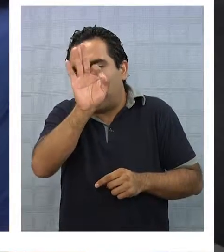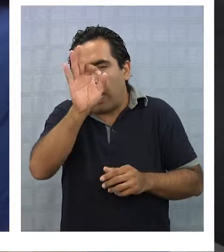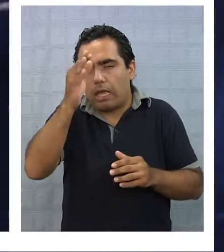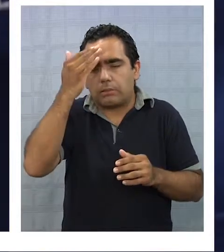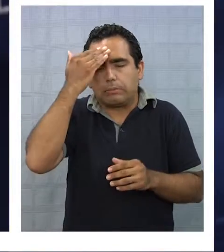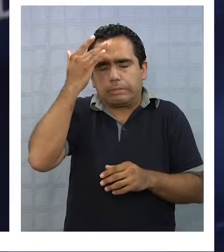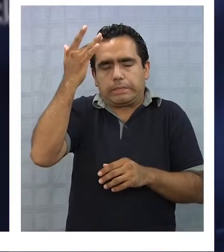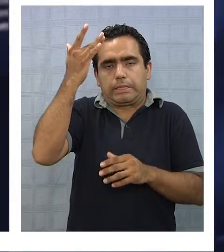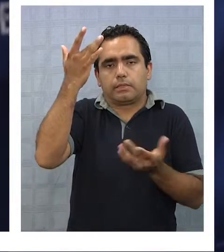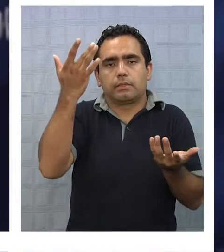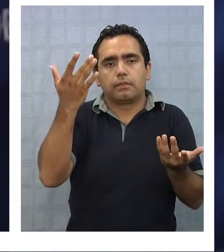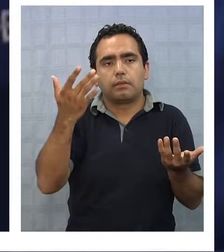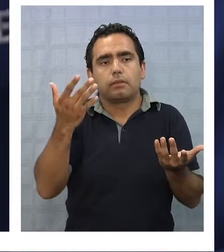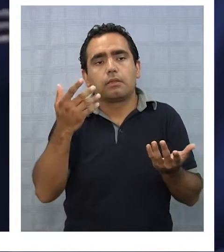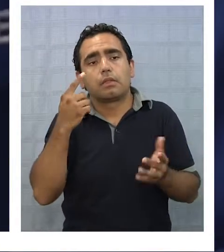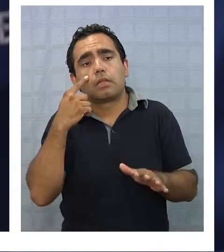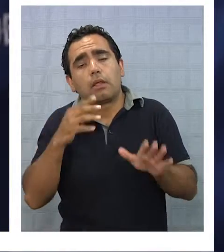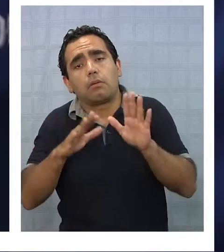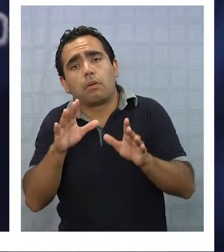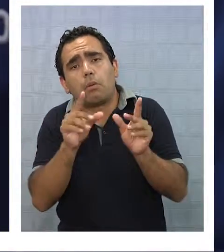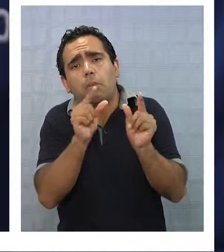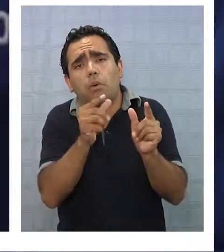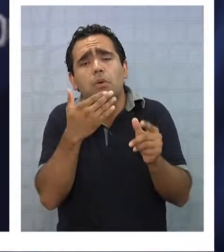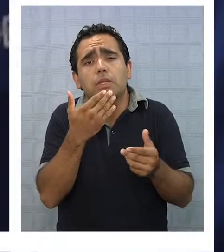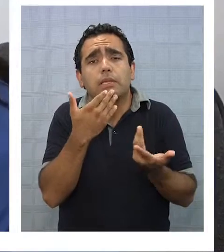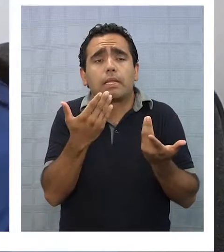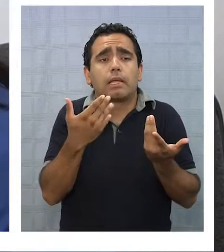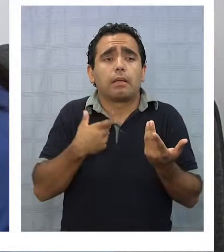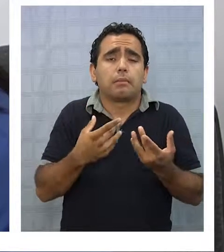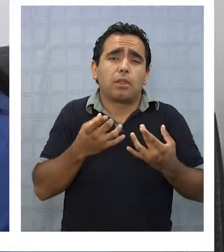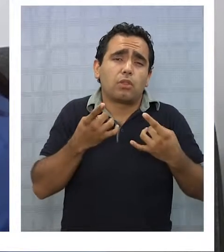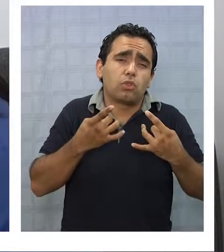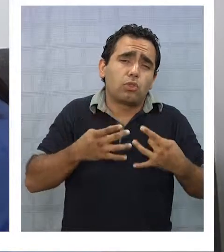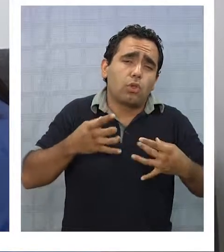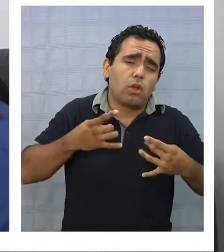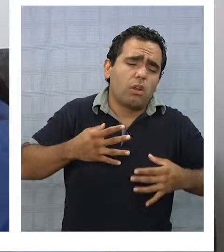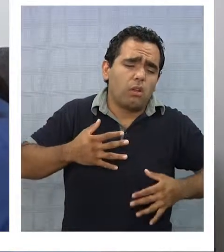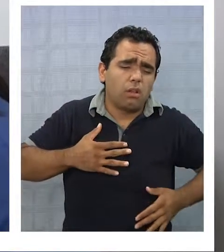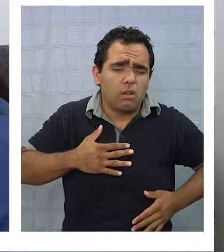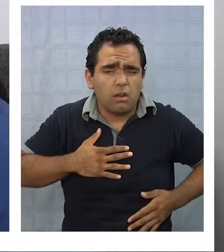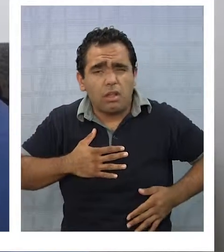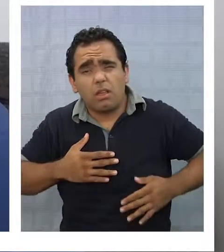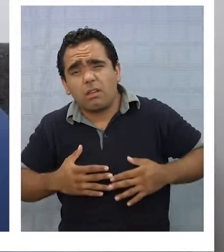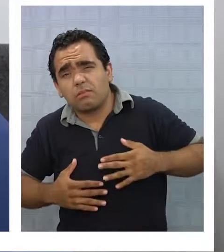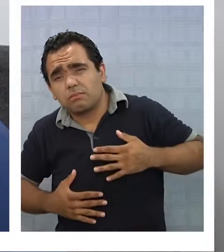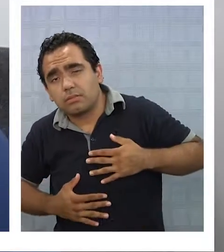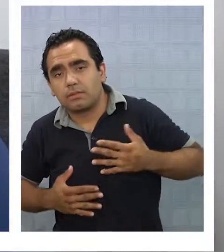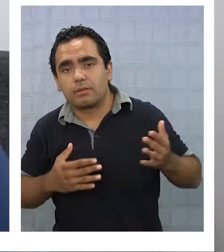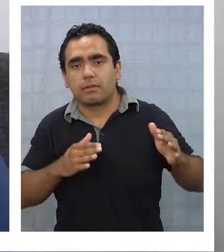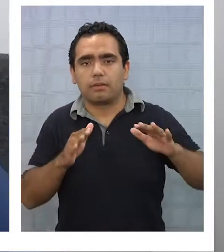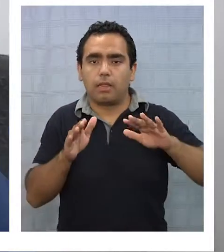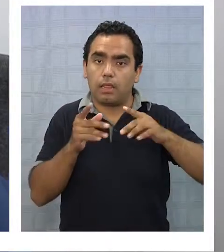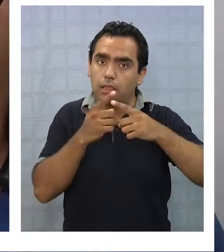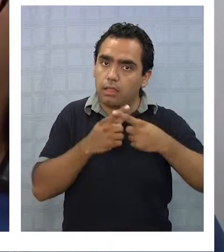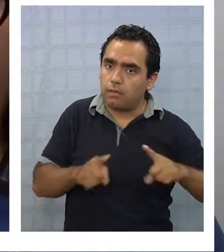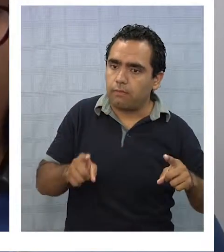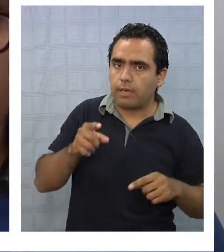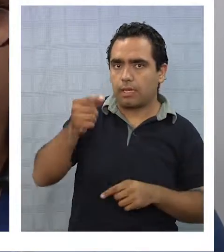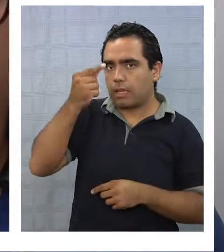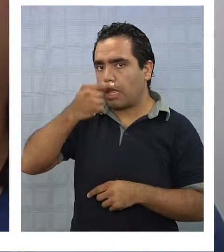Tal vez un poco de dolor muscular, pero es leve, es un cuadro mucho más leve. En cambio la influenza